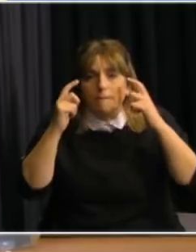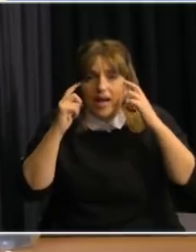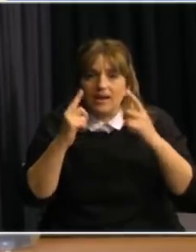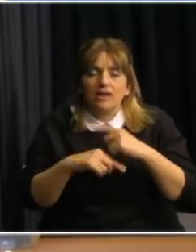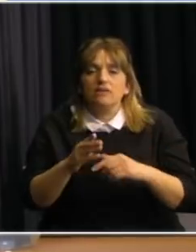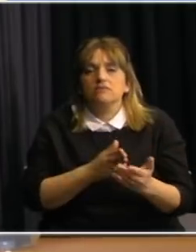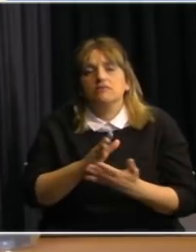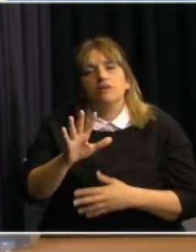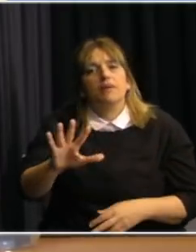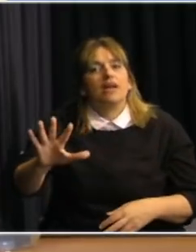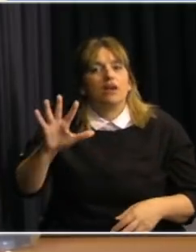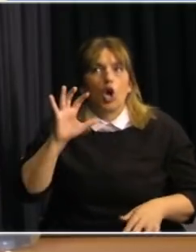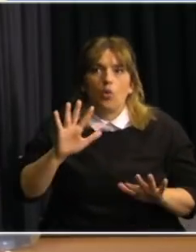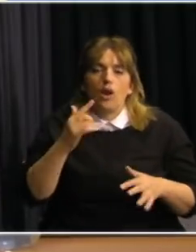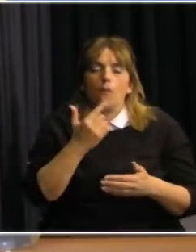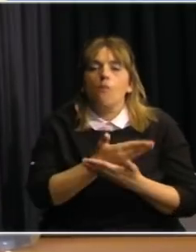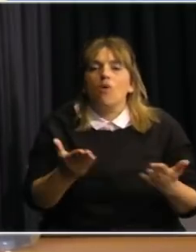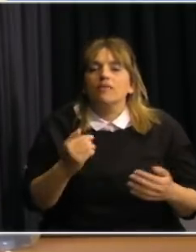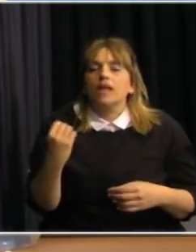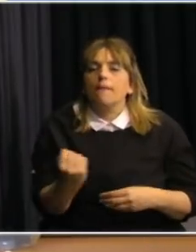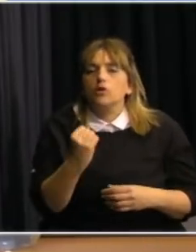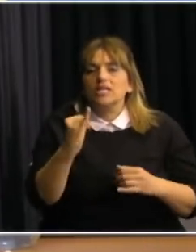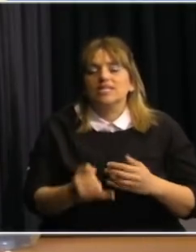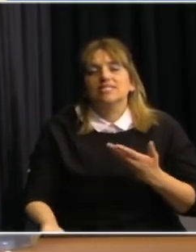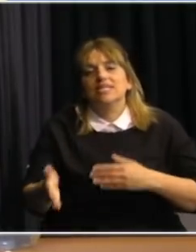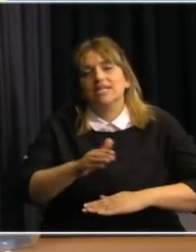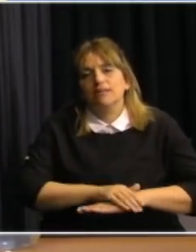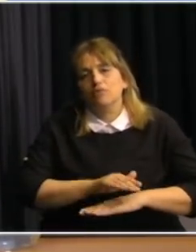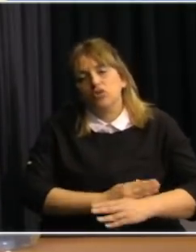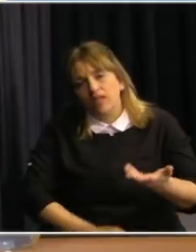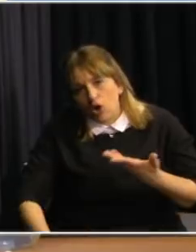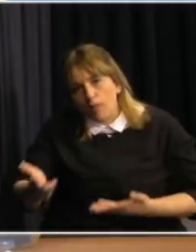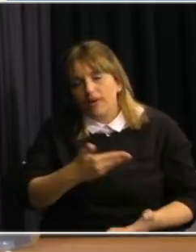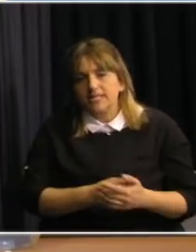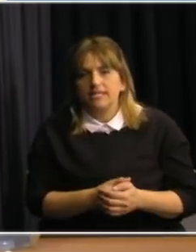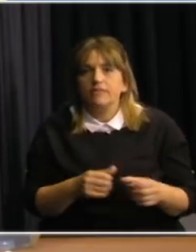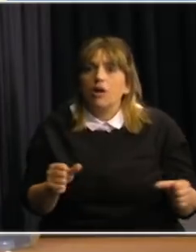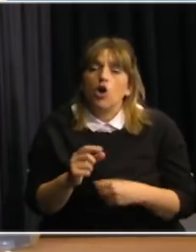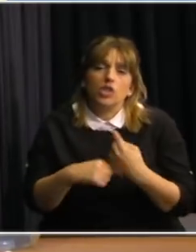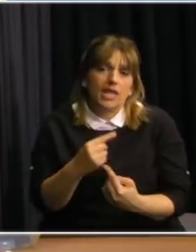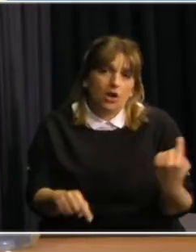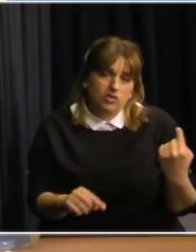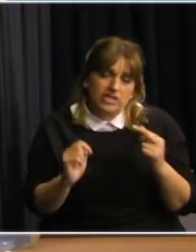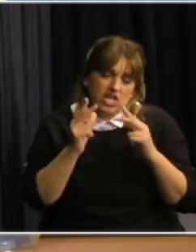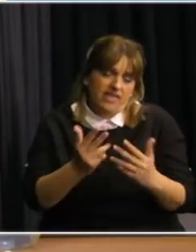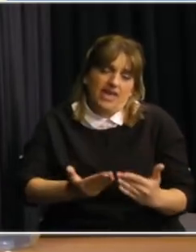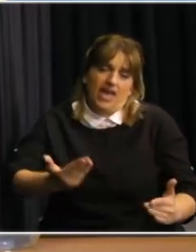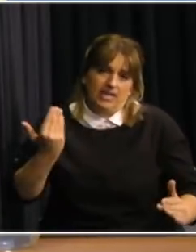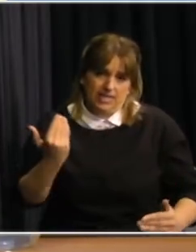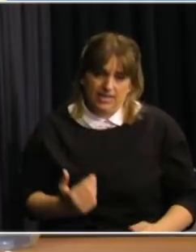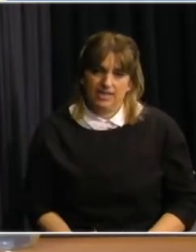recuerda además la importancia de la responsabilidad compartida y también la de aplicar las otras medidas que ya mencionamos antes.